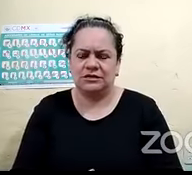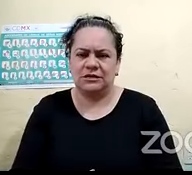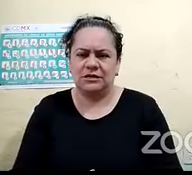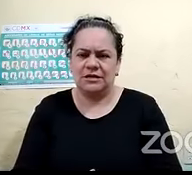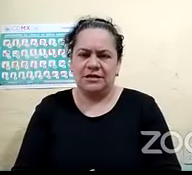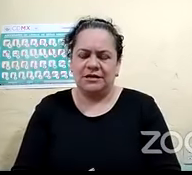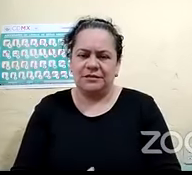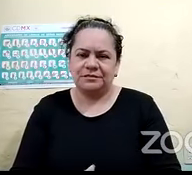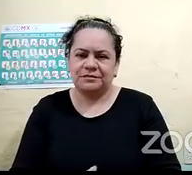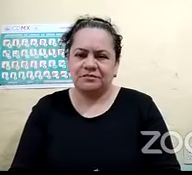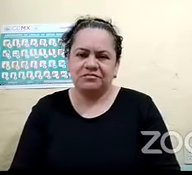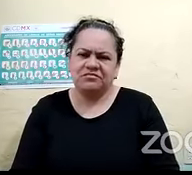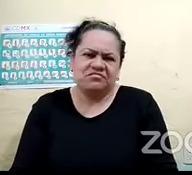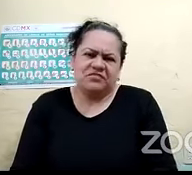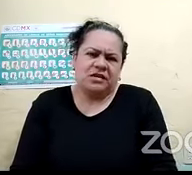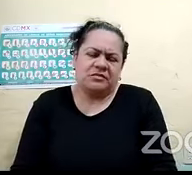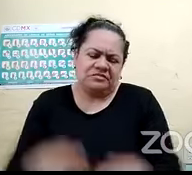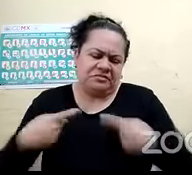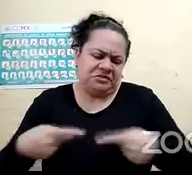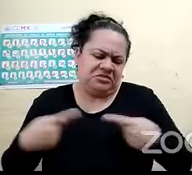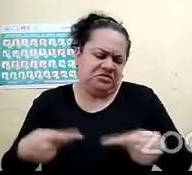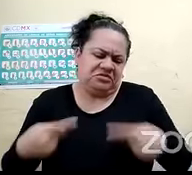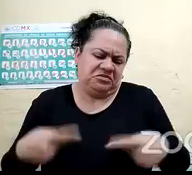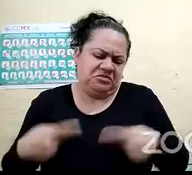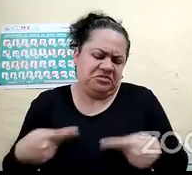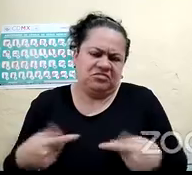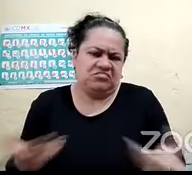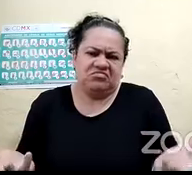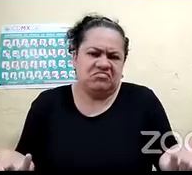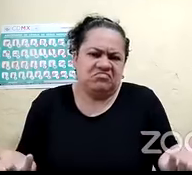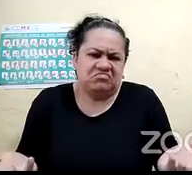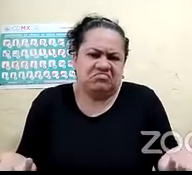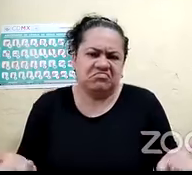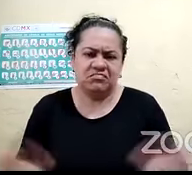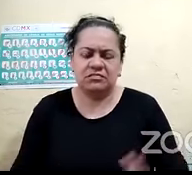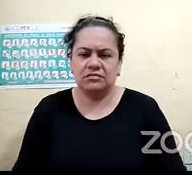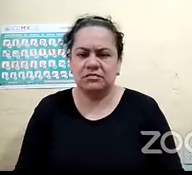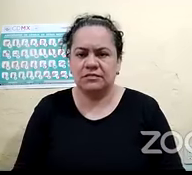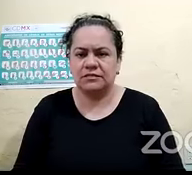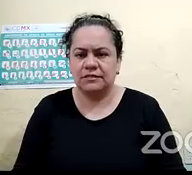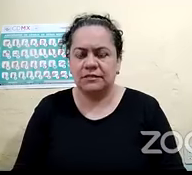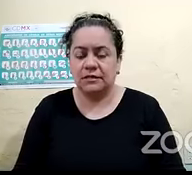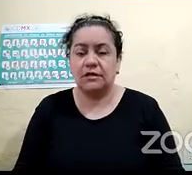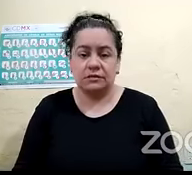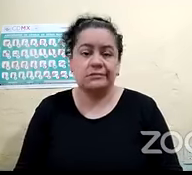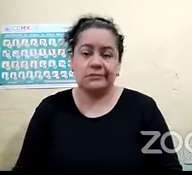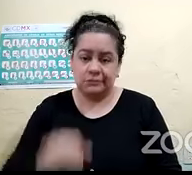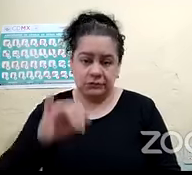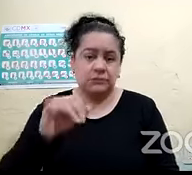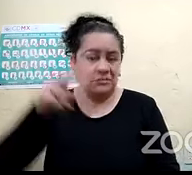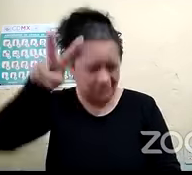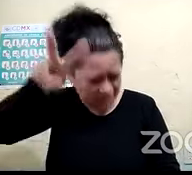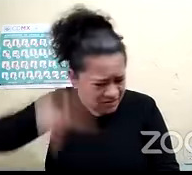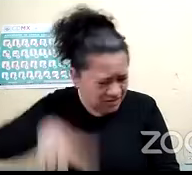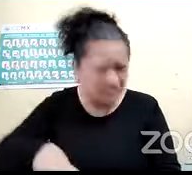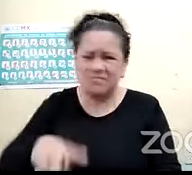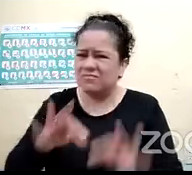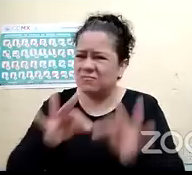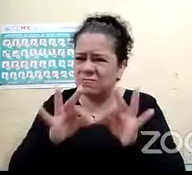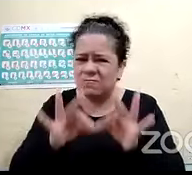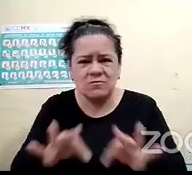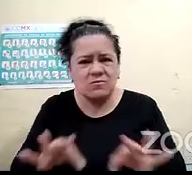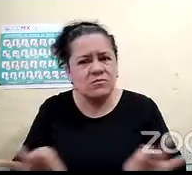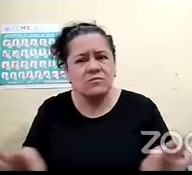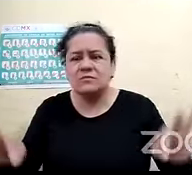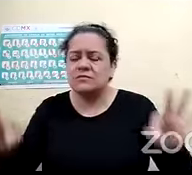les interesa porque hay otras prioridades, sin embargo, es importante, es necesario, sobre todo